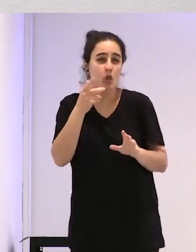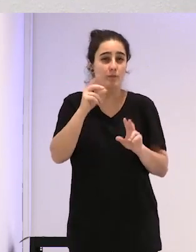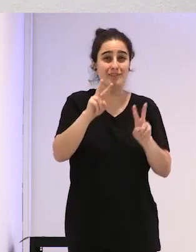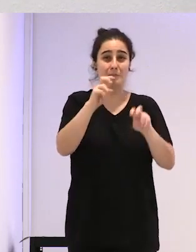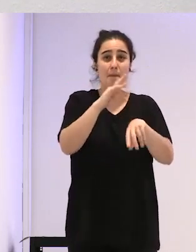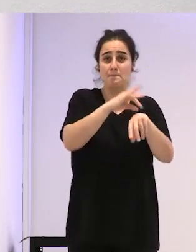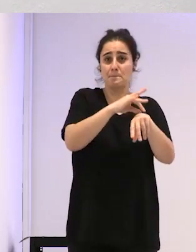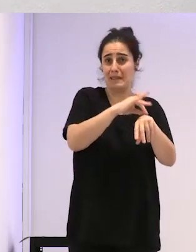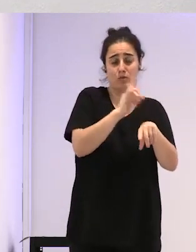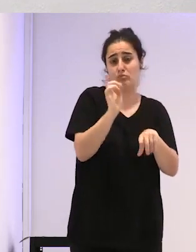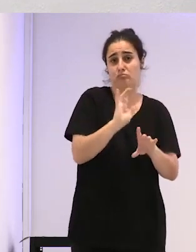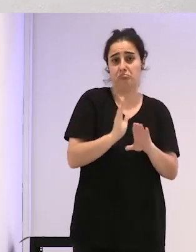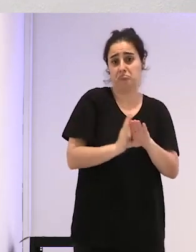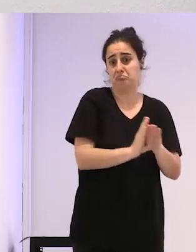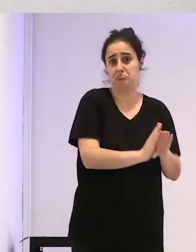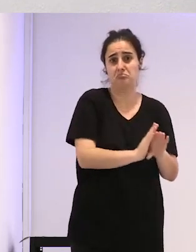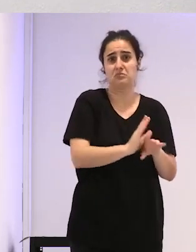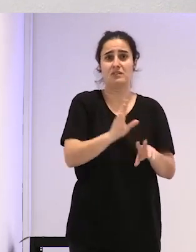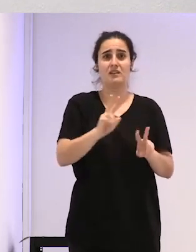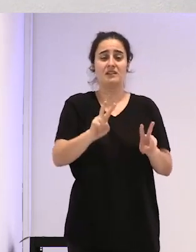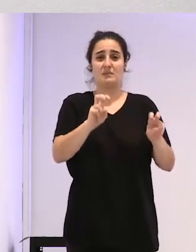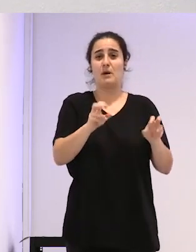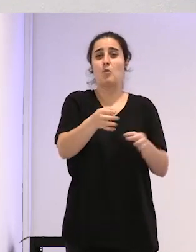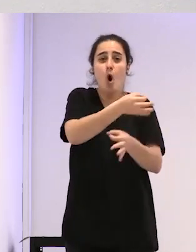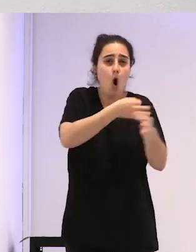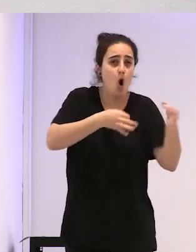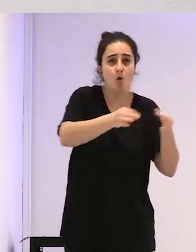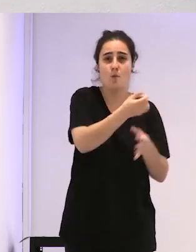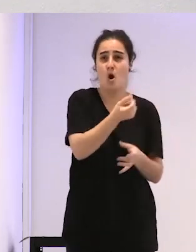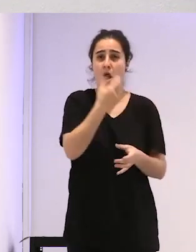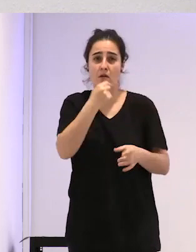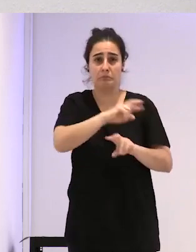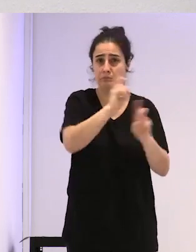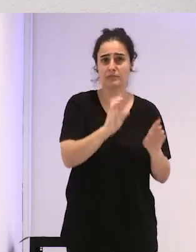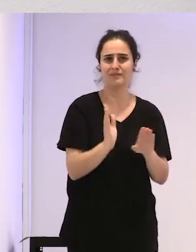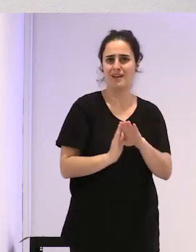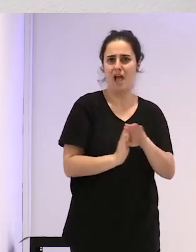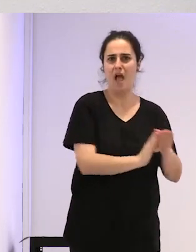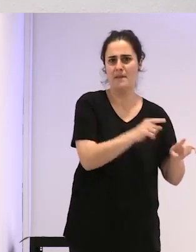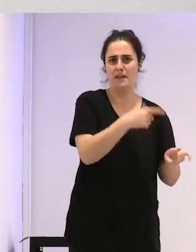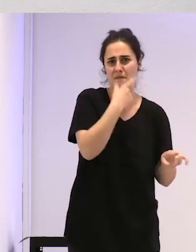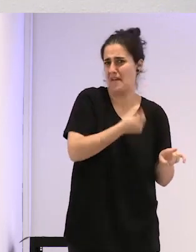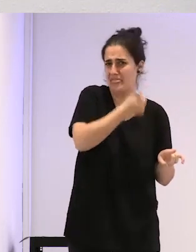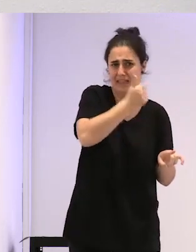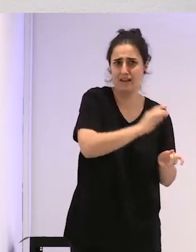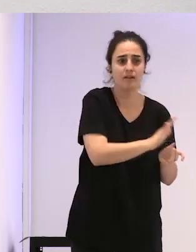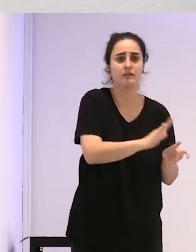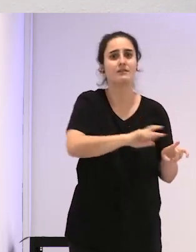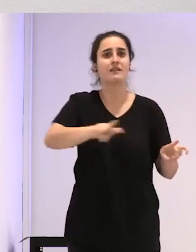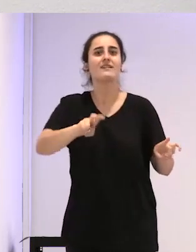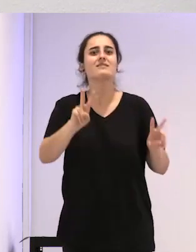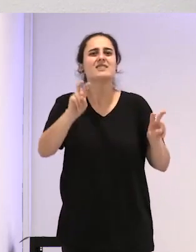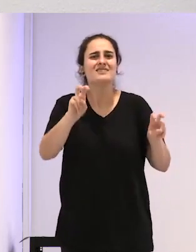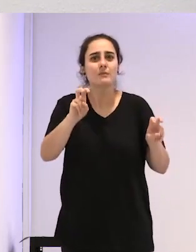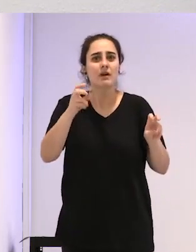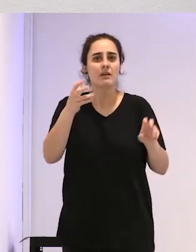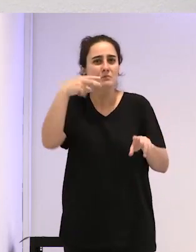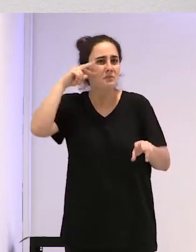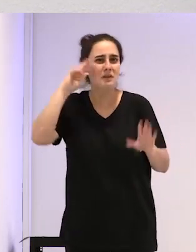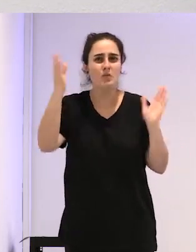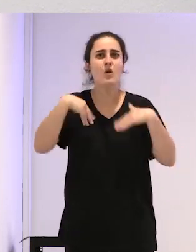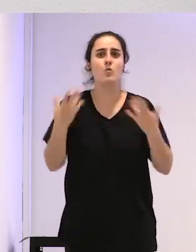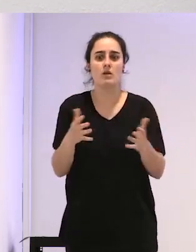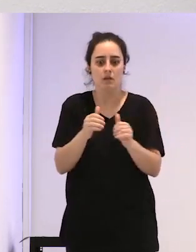parte médica, la parte de preparados hormonales, que es la más fácil, sino de este acompañamiento en cada momento